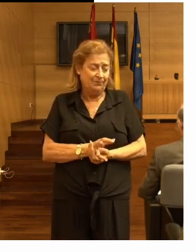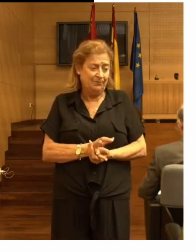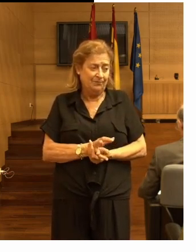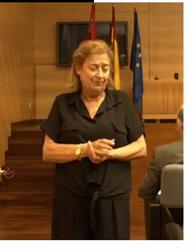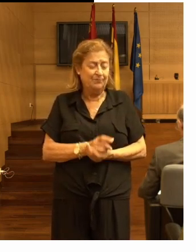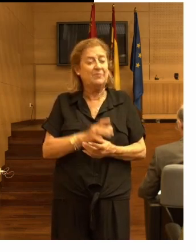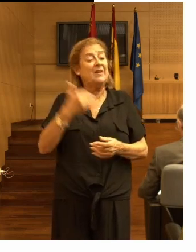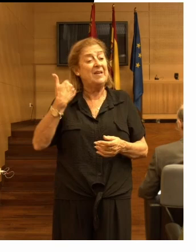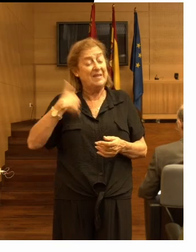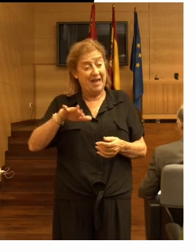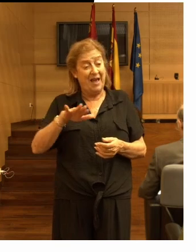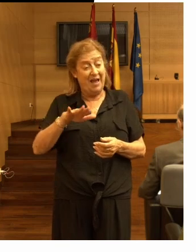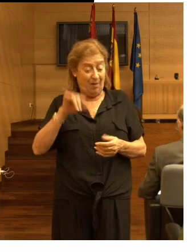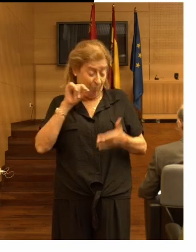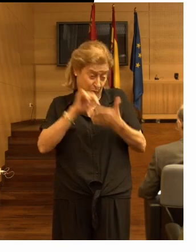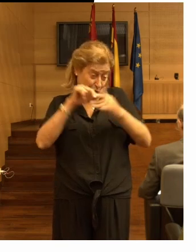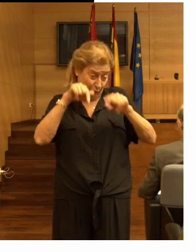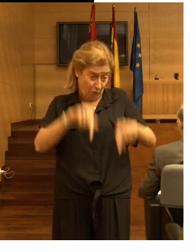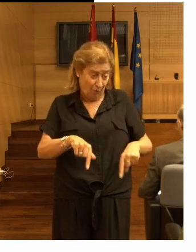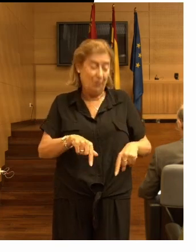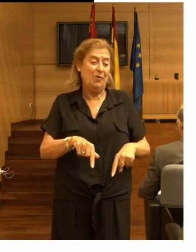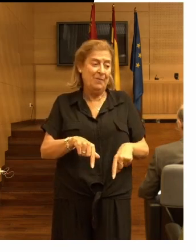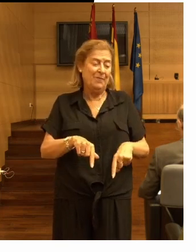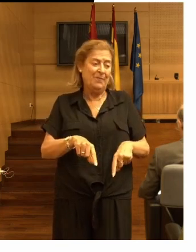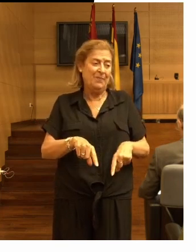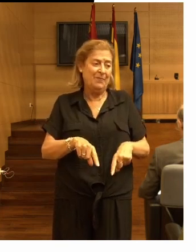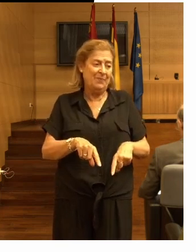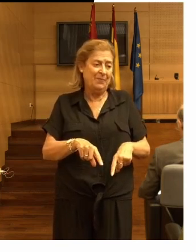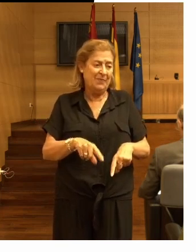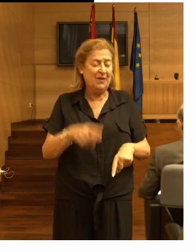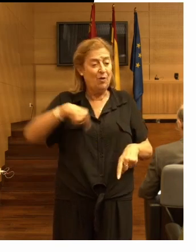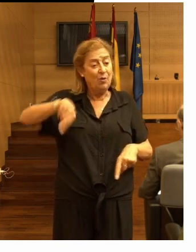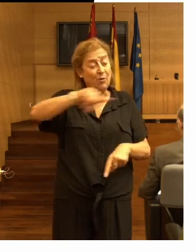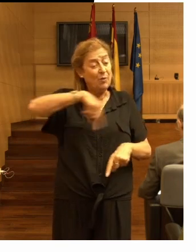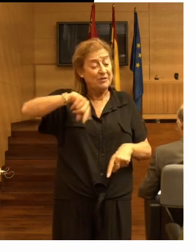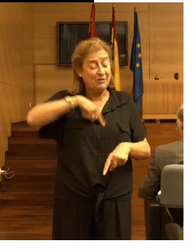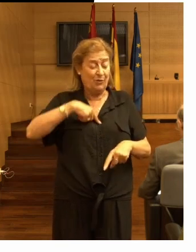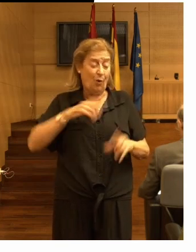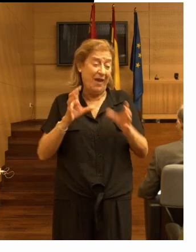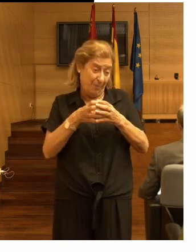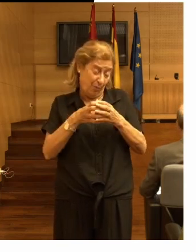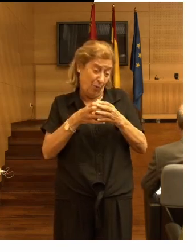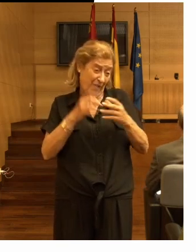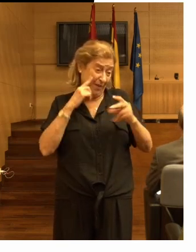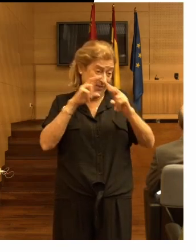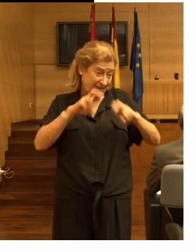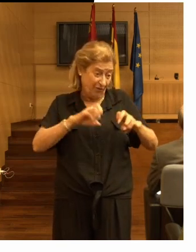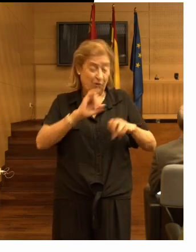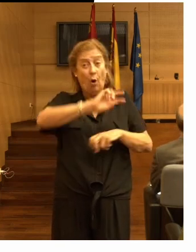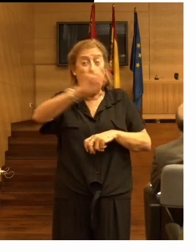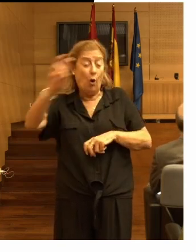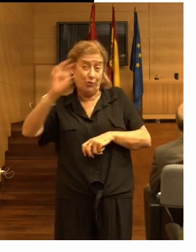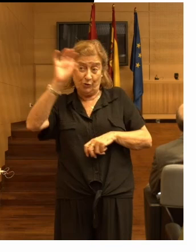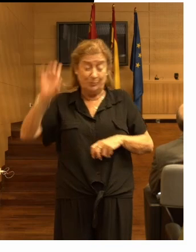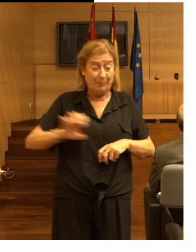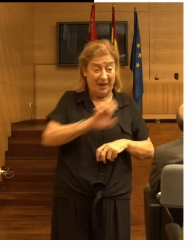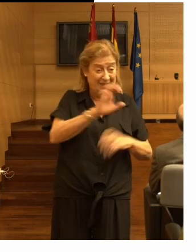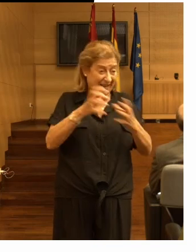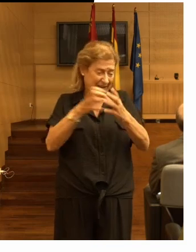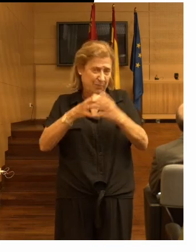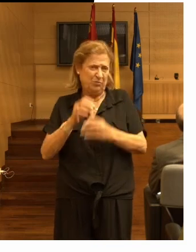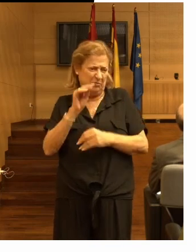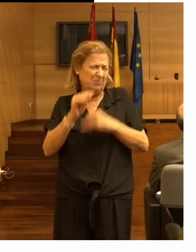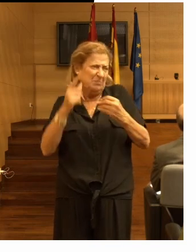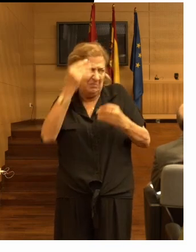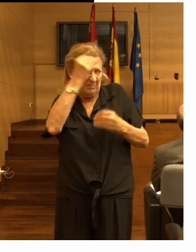llegados a este punto nuestro equipo de investigación otros equipos del país empezaron a preguntarse